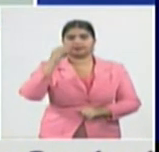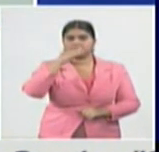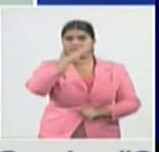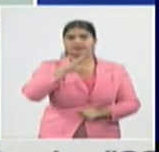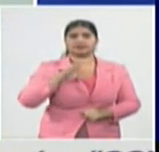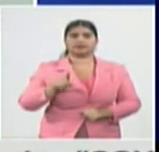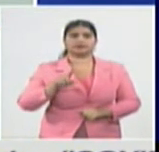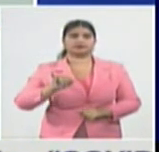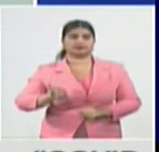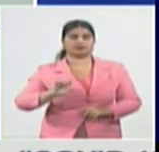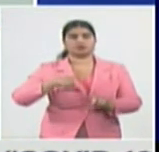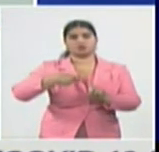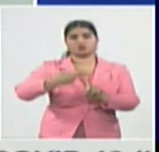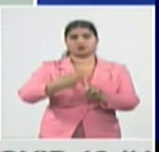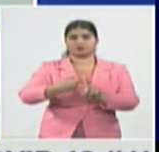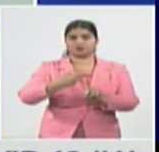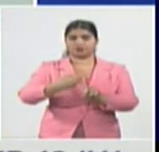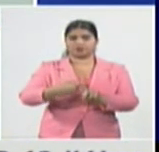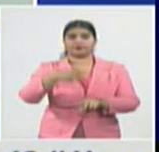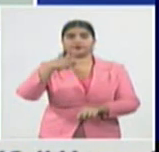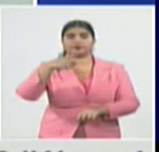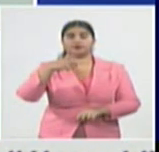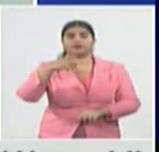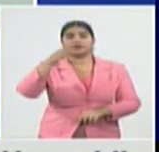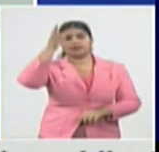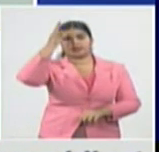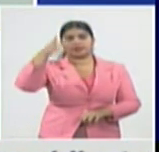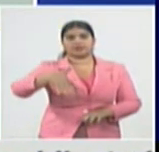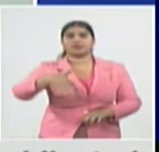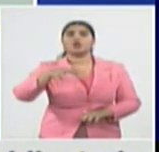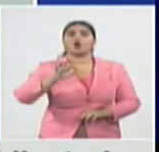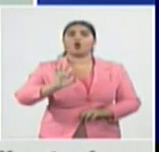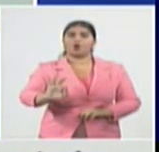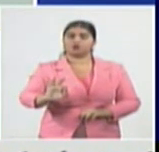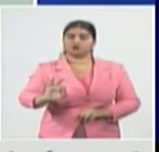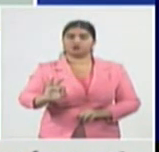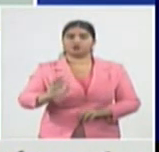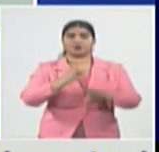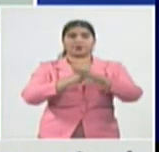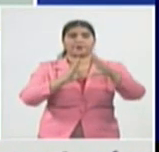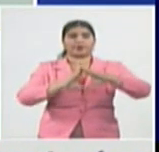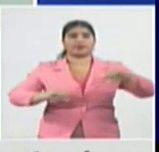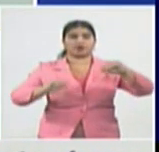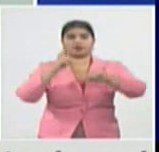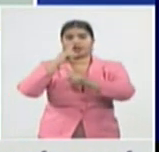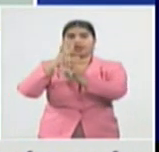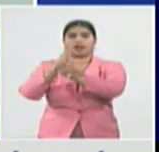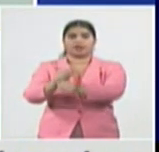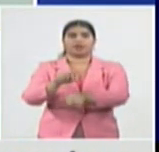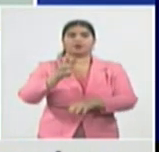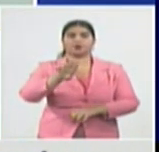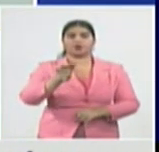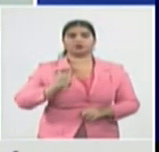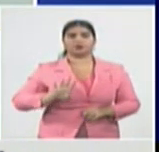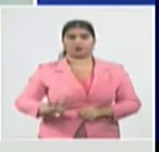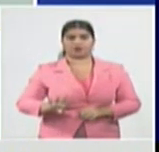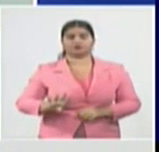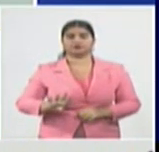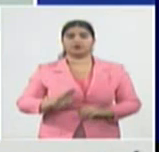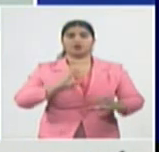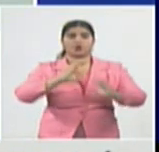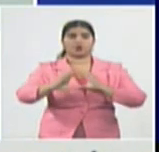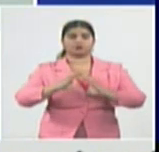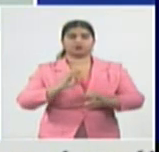confirmados, Iguaní 8, Medialuna, al igual que Niquero, con 4 casos confirmados, Cautocristo 2,